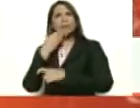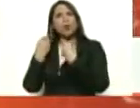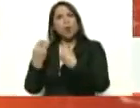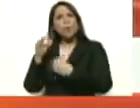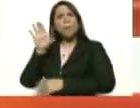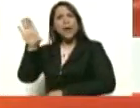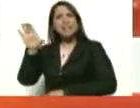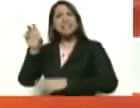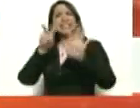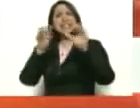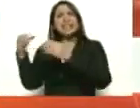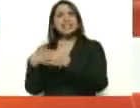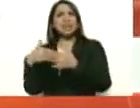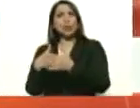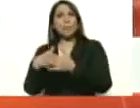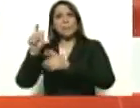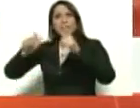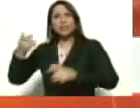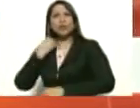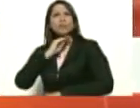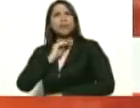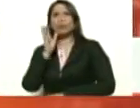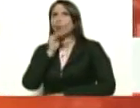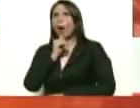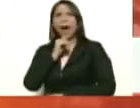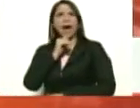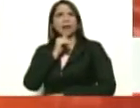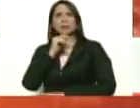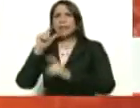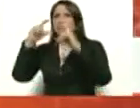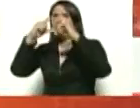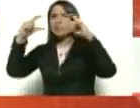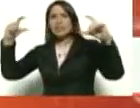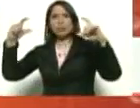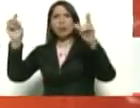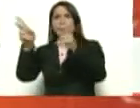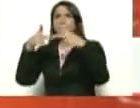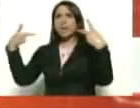casos? ¿Por qué no es titular en ningún lugar del mundo?